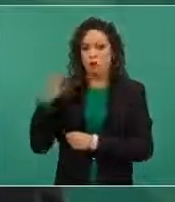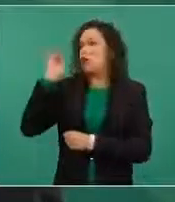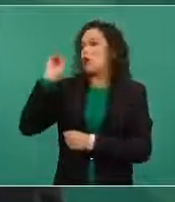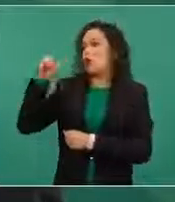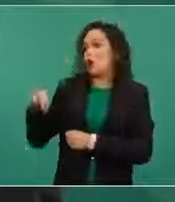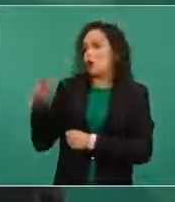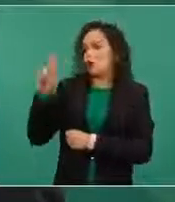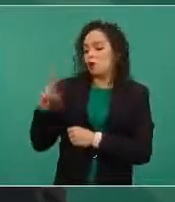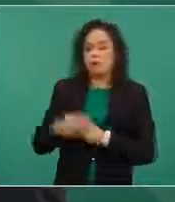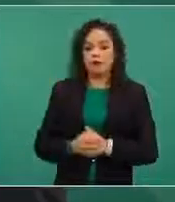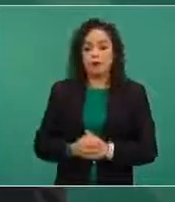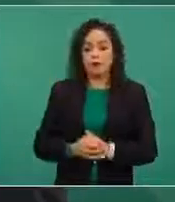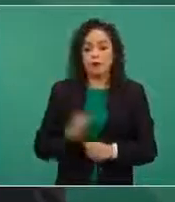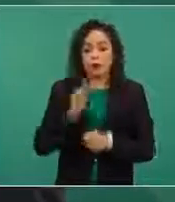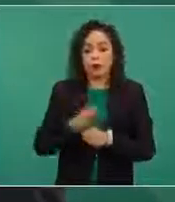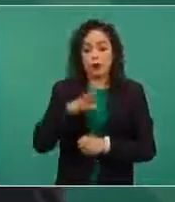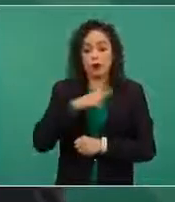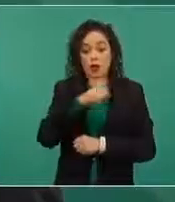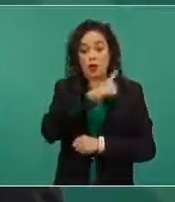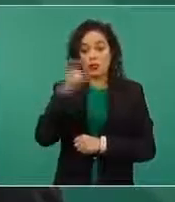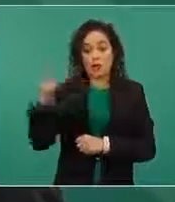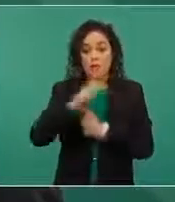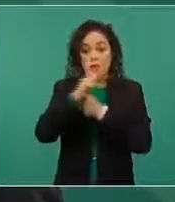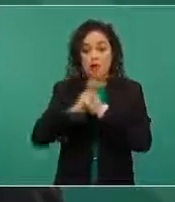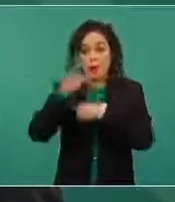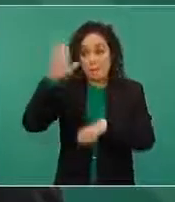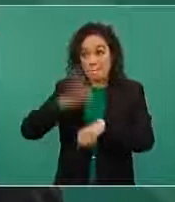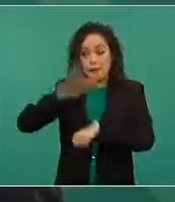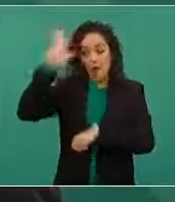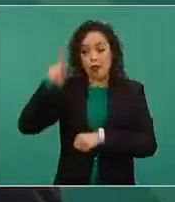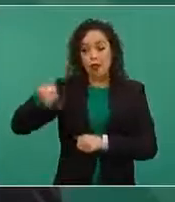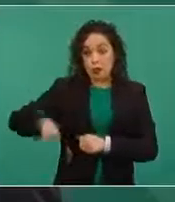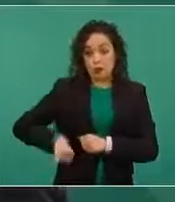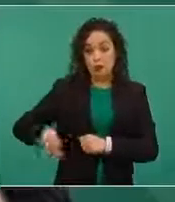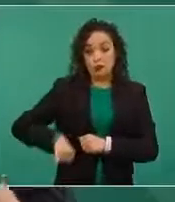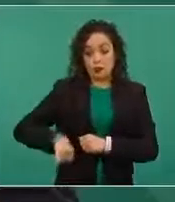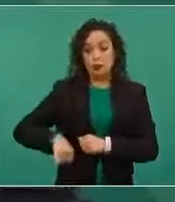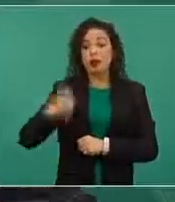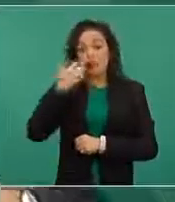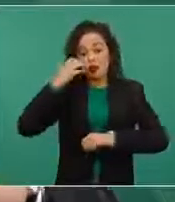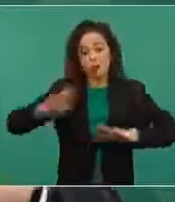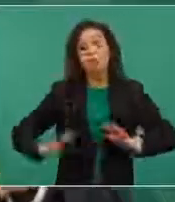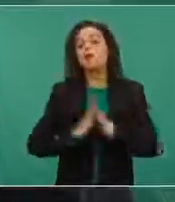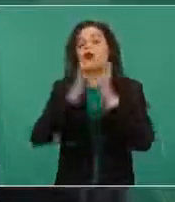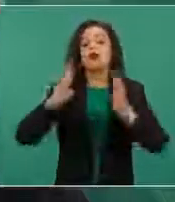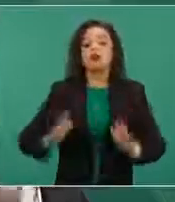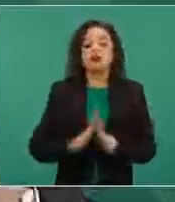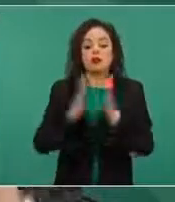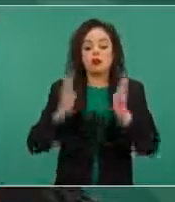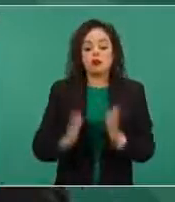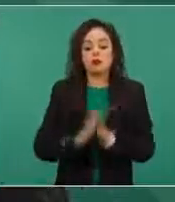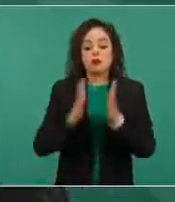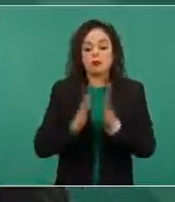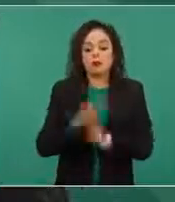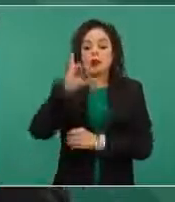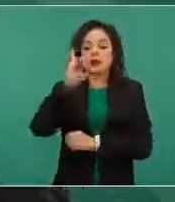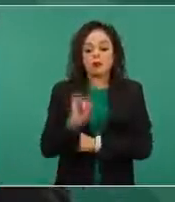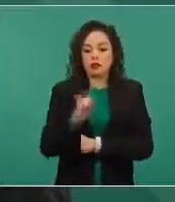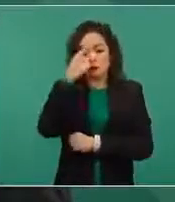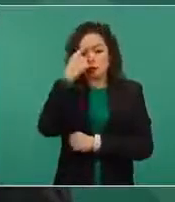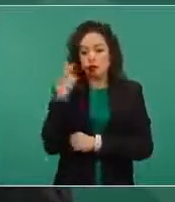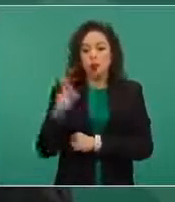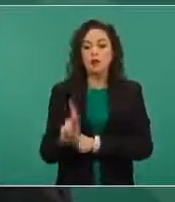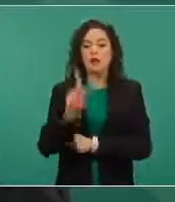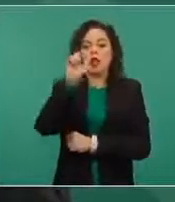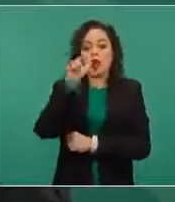interés ya de más de 100 países, de participar o de formar parte o de aportar a este plan.